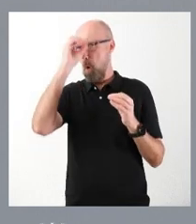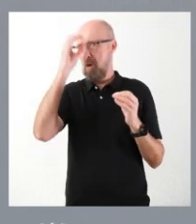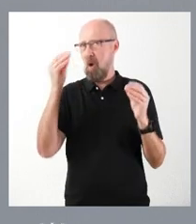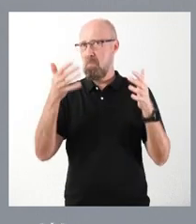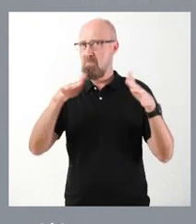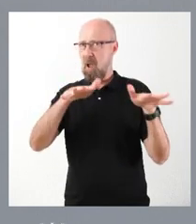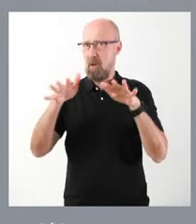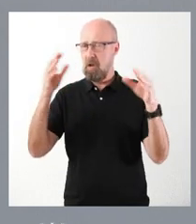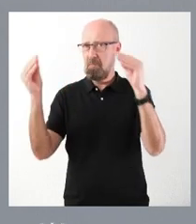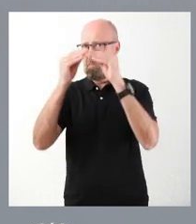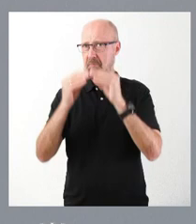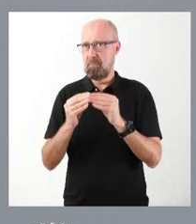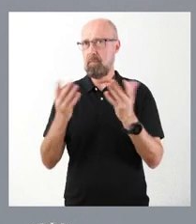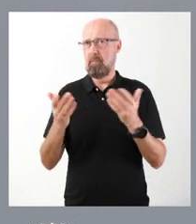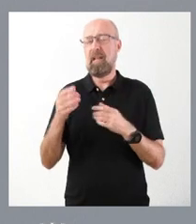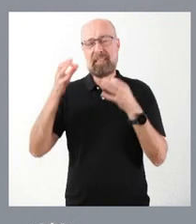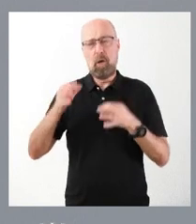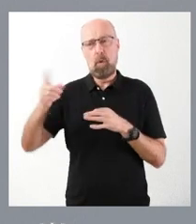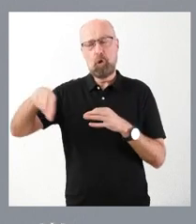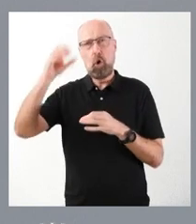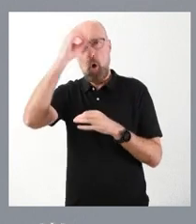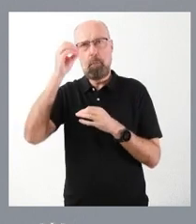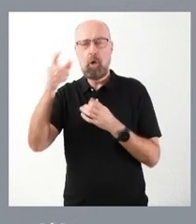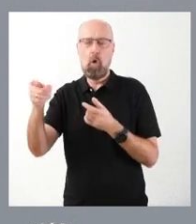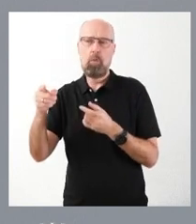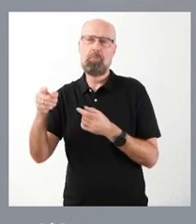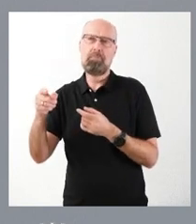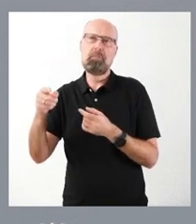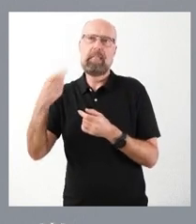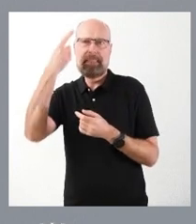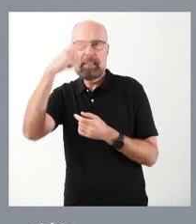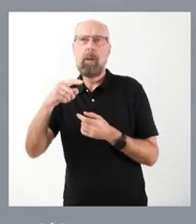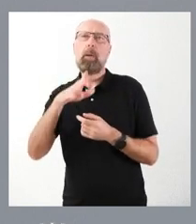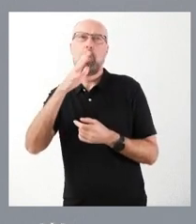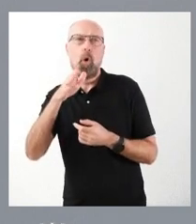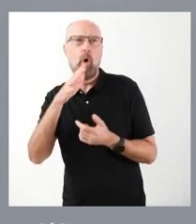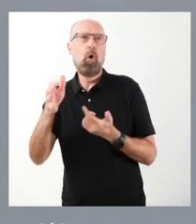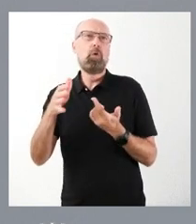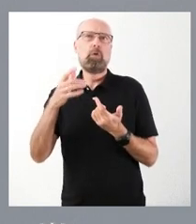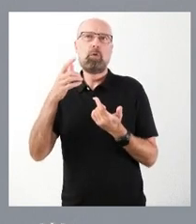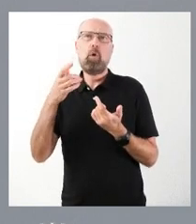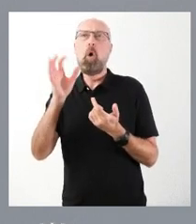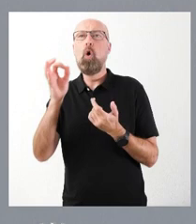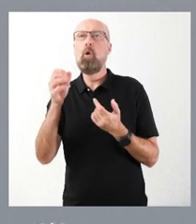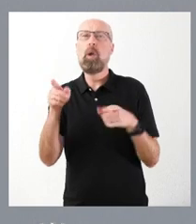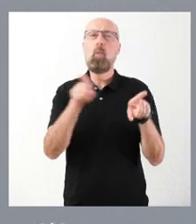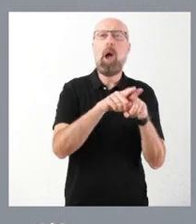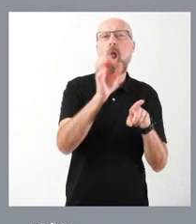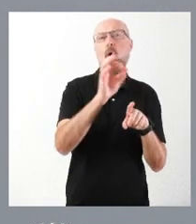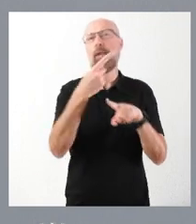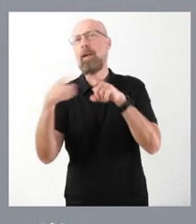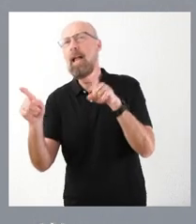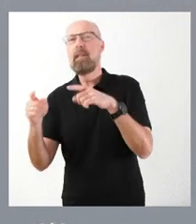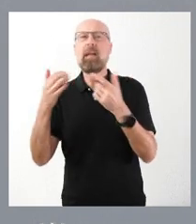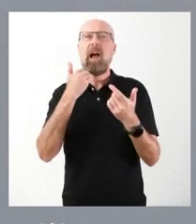y en sus apreciaciones, aciertan sobre las motivaciones, sobre las diferencias o sobre los parecidos que pueda haber en unos casos o en